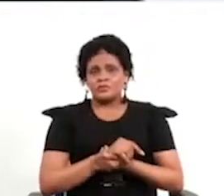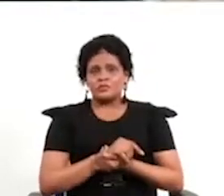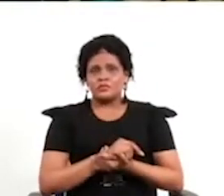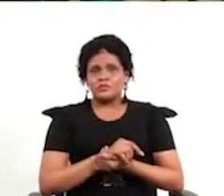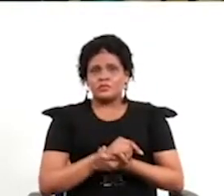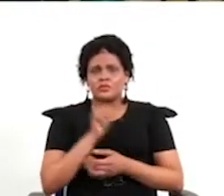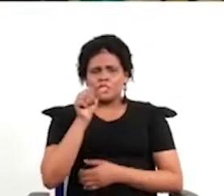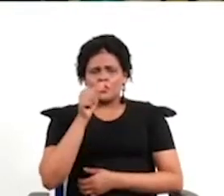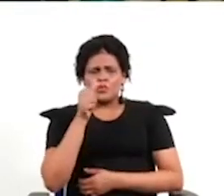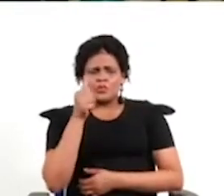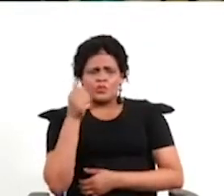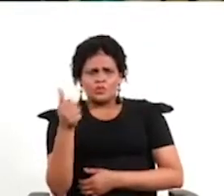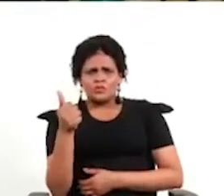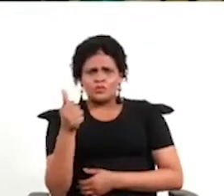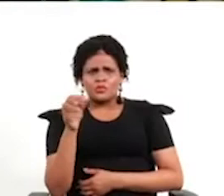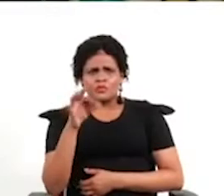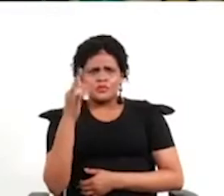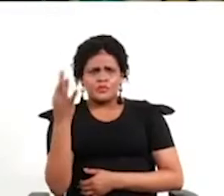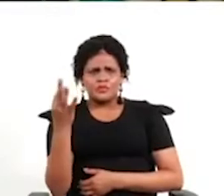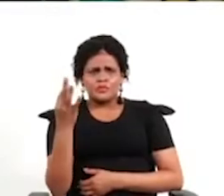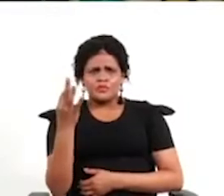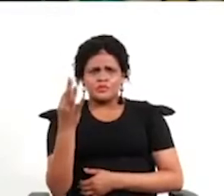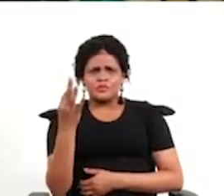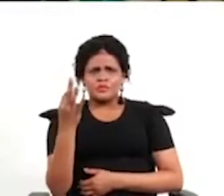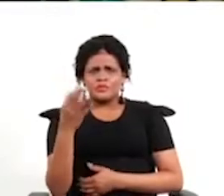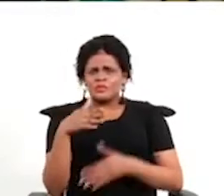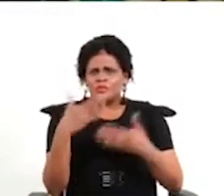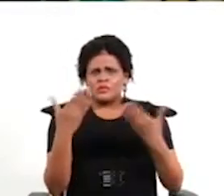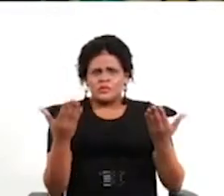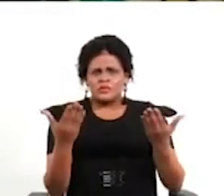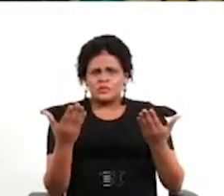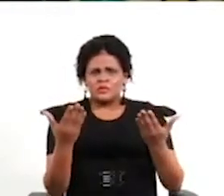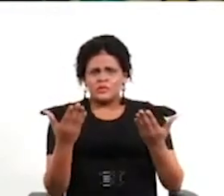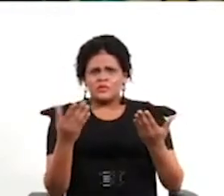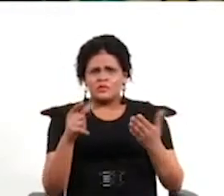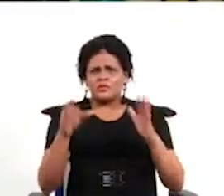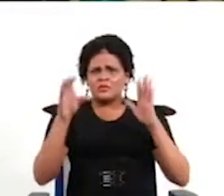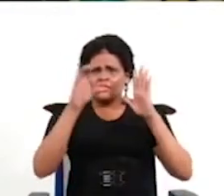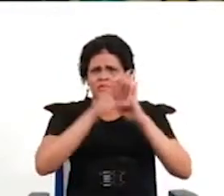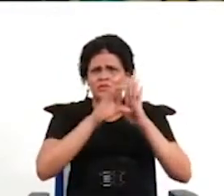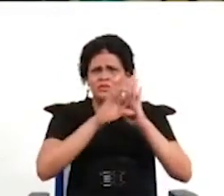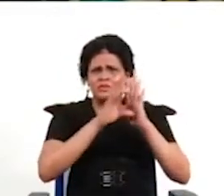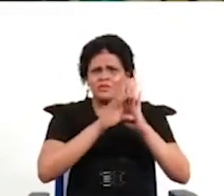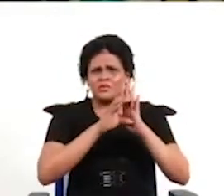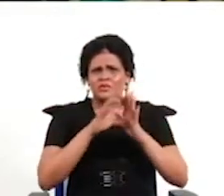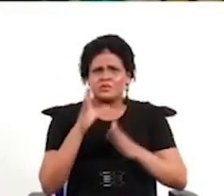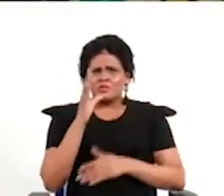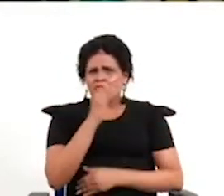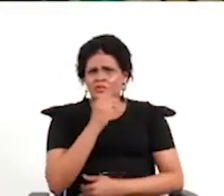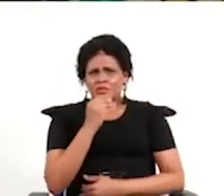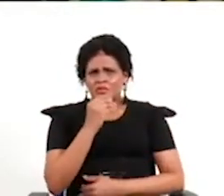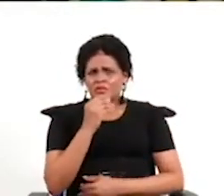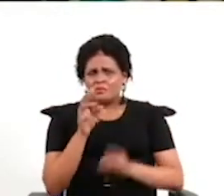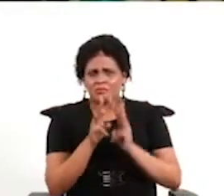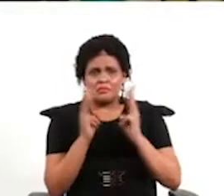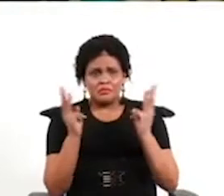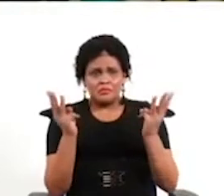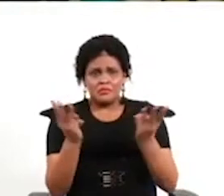otro aspecto de este debate que es que hemos visto que los contextos donde hay mayor